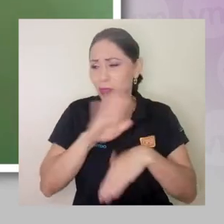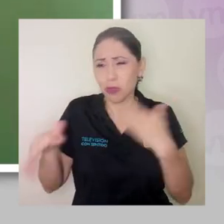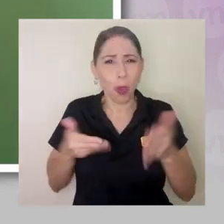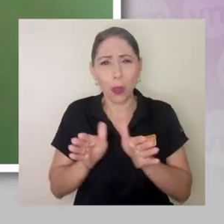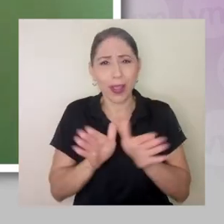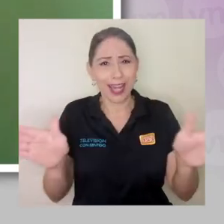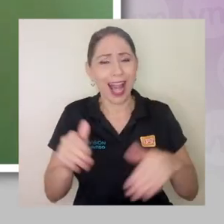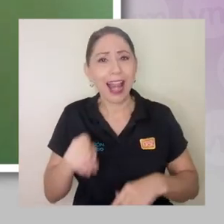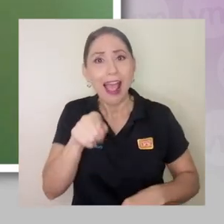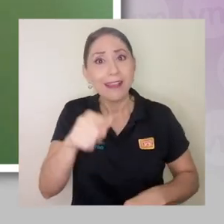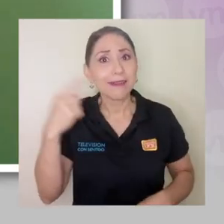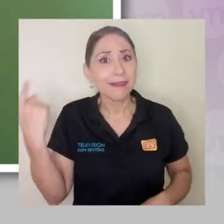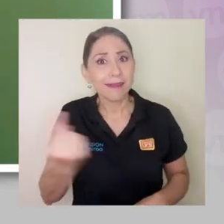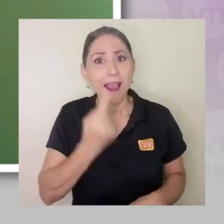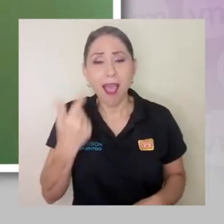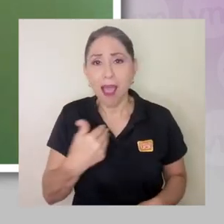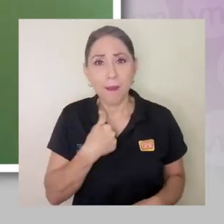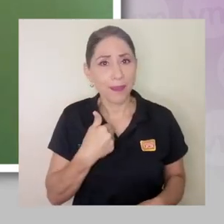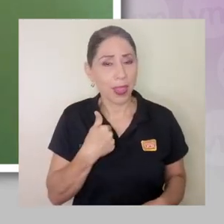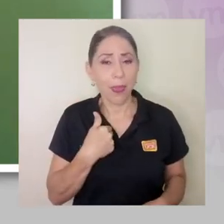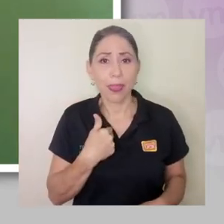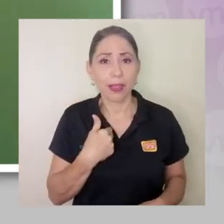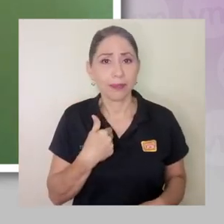en general, siempre tienen,